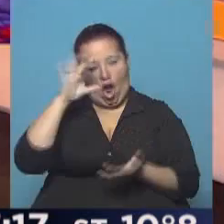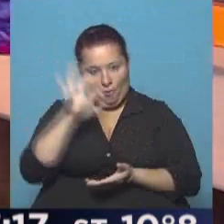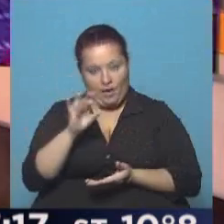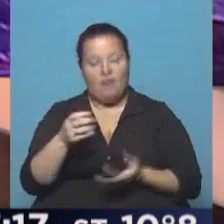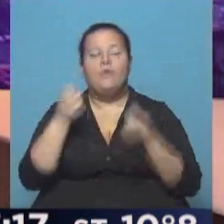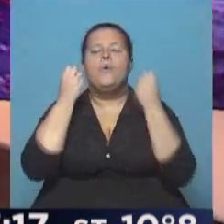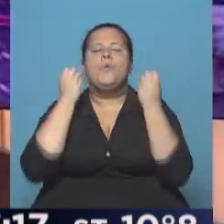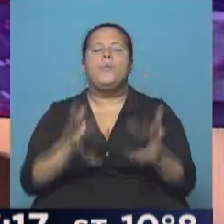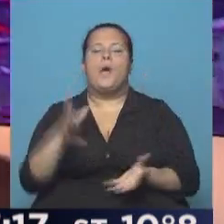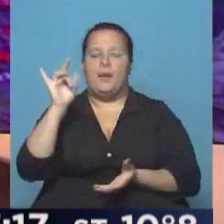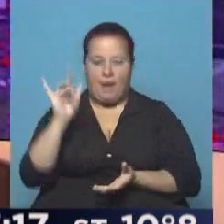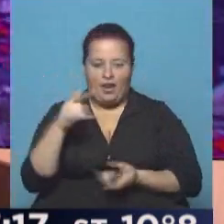Señores, que tengan un gran miércoles y seguimos así.